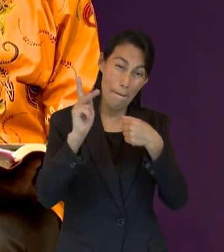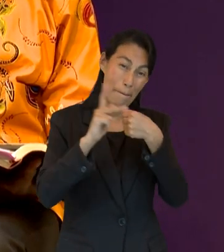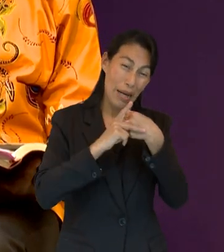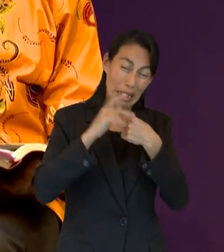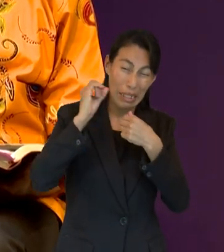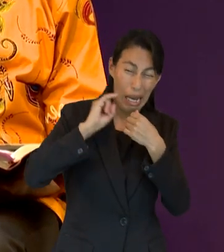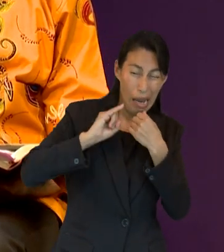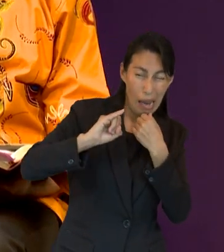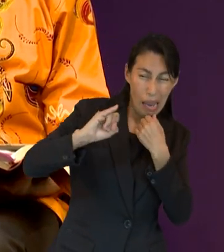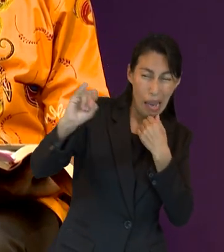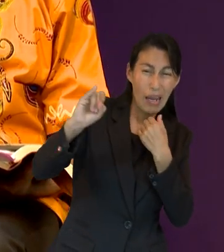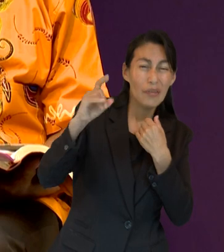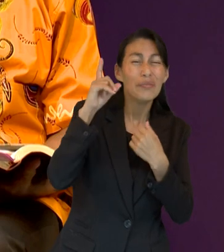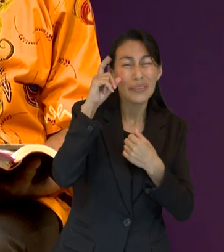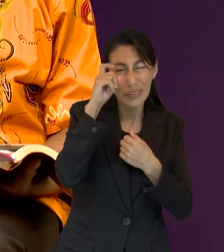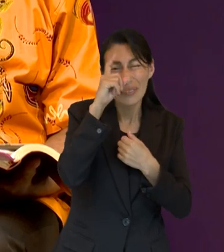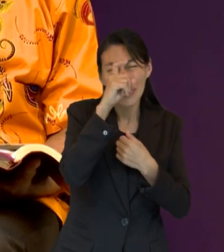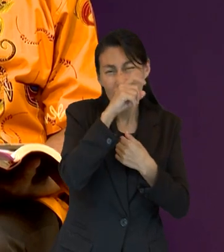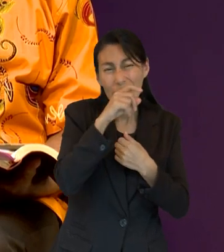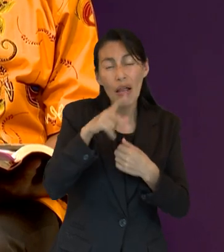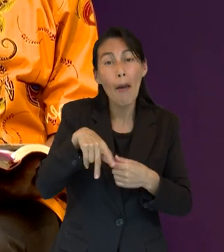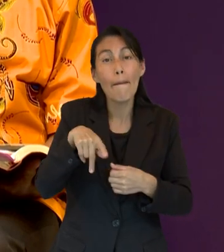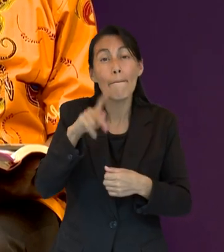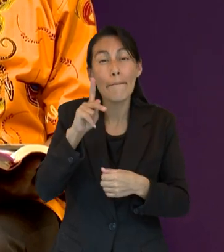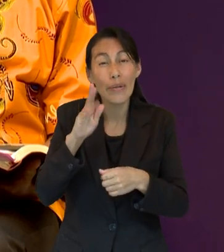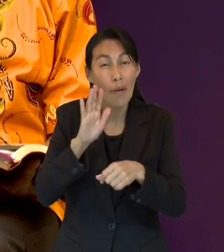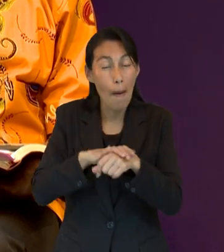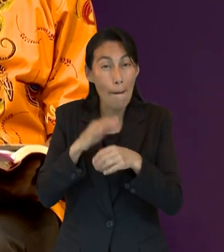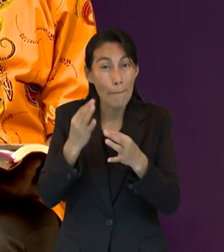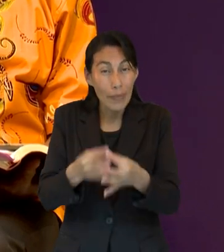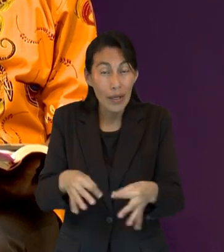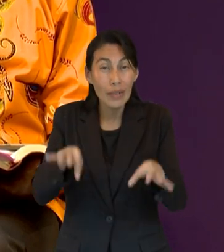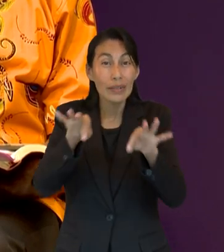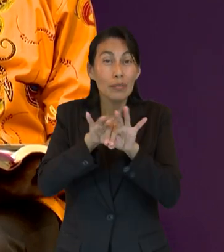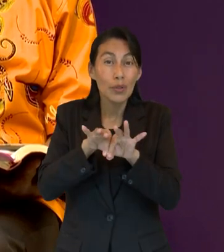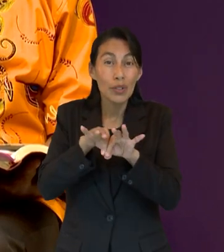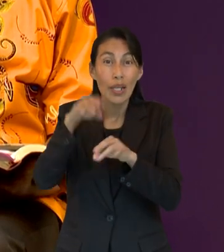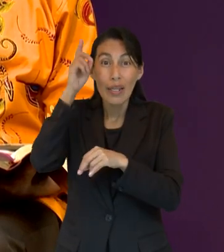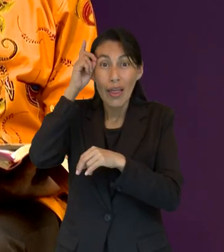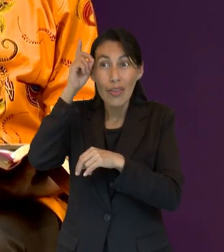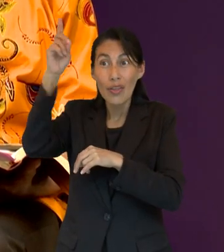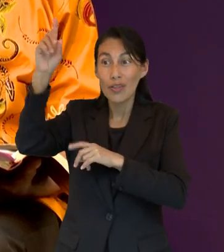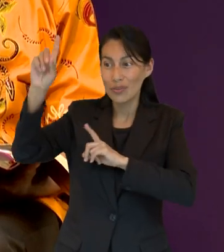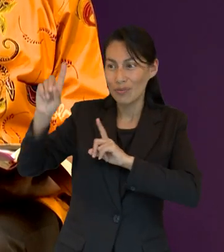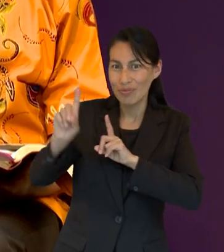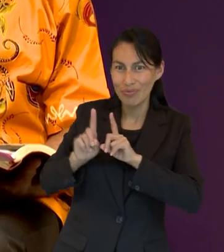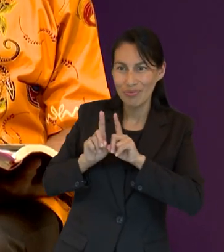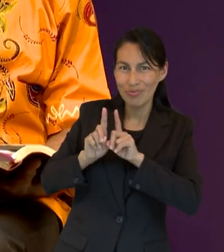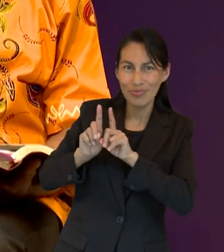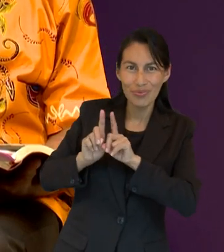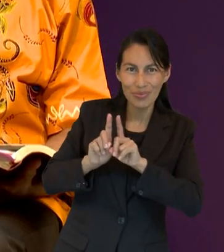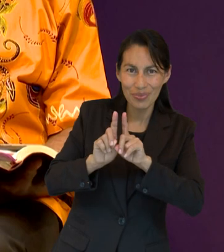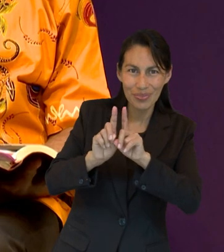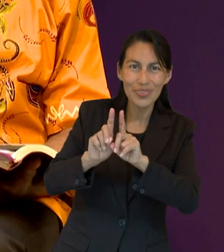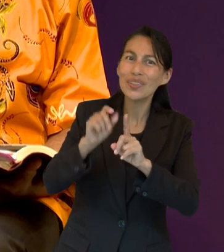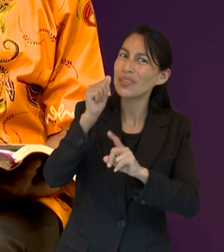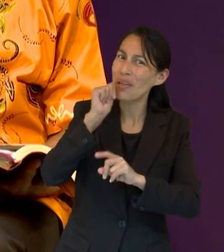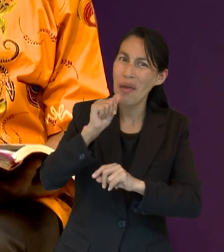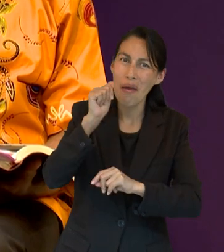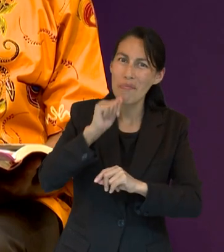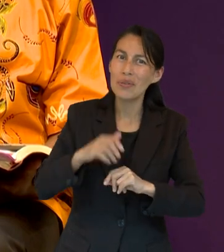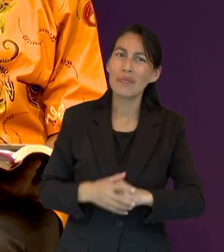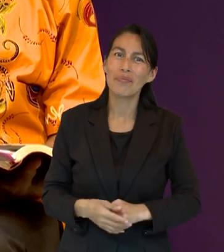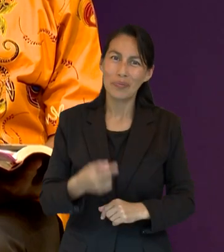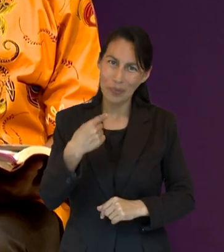distante hay muchas dificultades pero lo más importante es que Dios siempre está de nuestro lado así